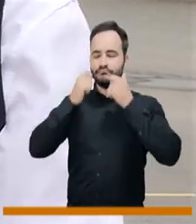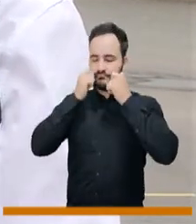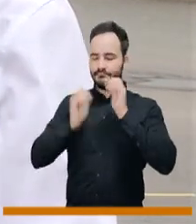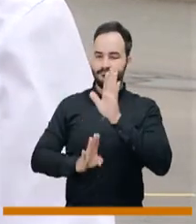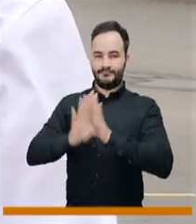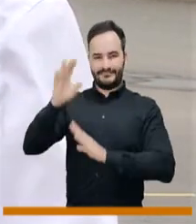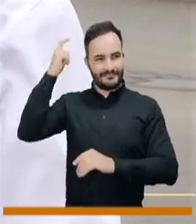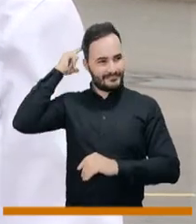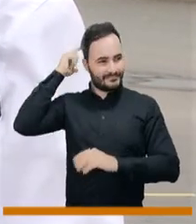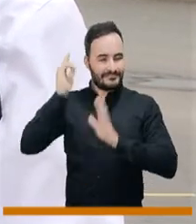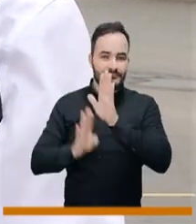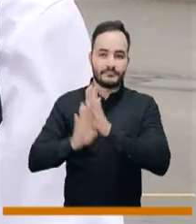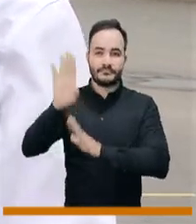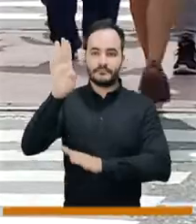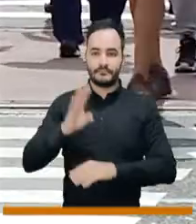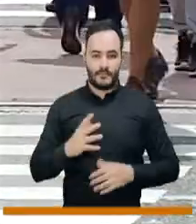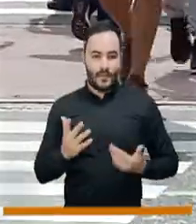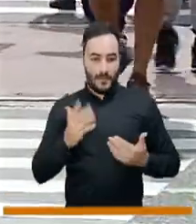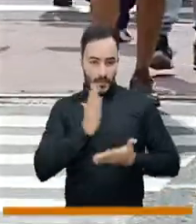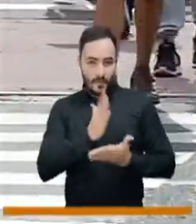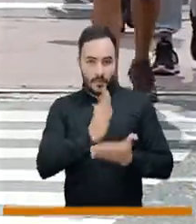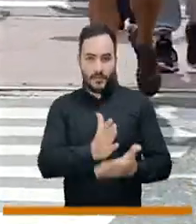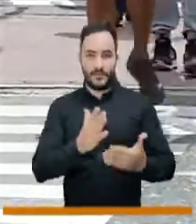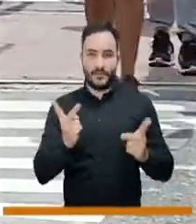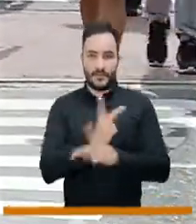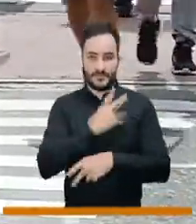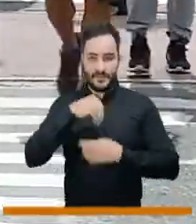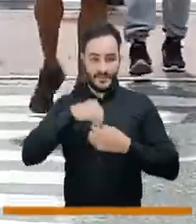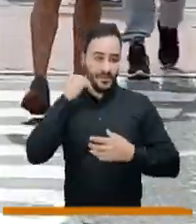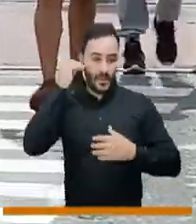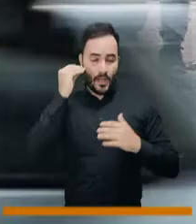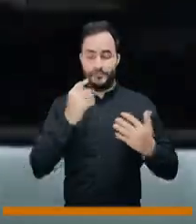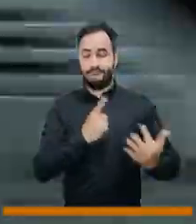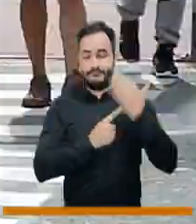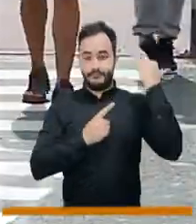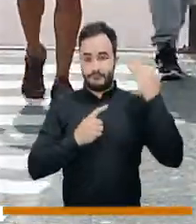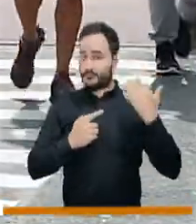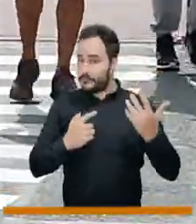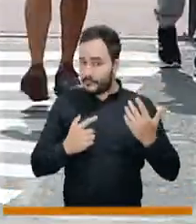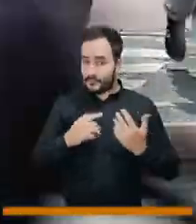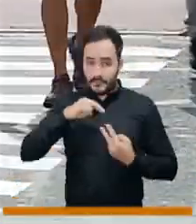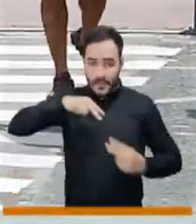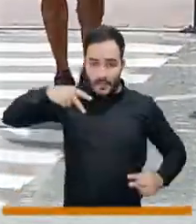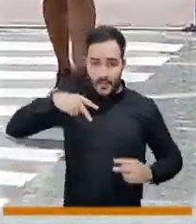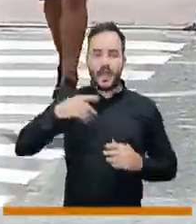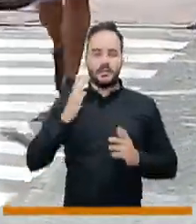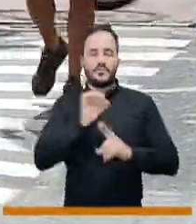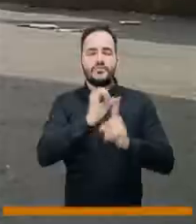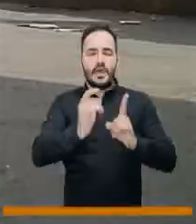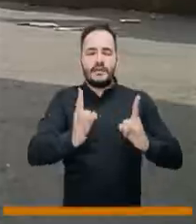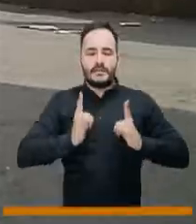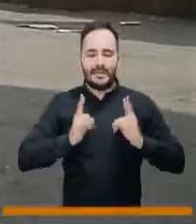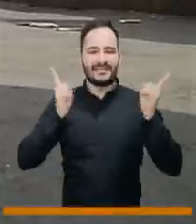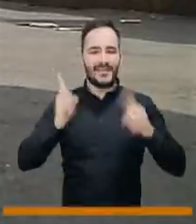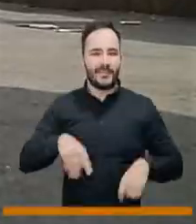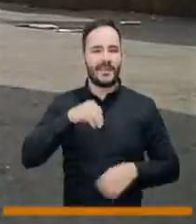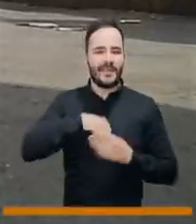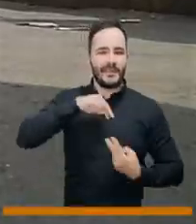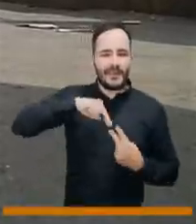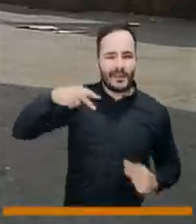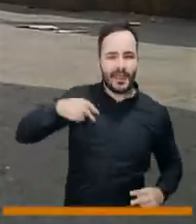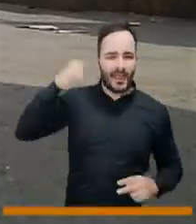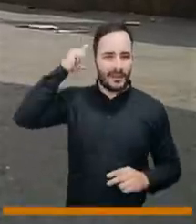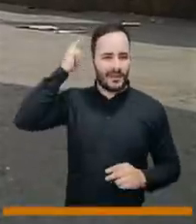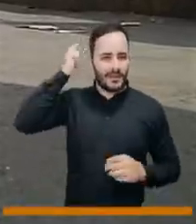afecta el desarrollo también del cerebro, no solamente por el impacto que tiene social, sino que genéticamente nos cambia por dentro,